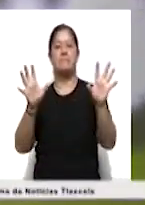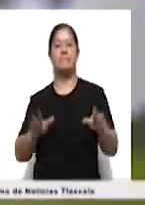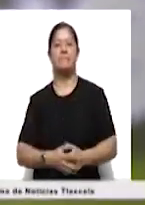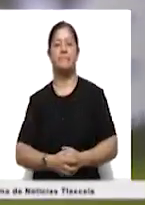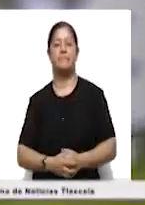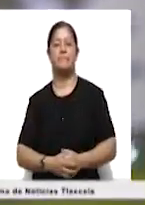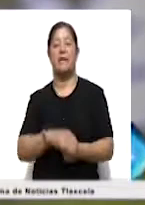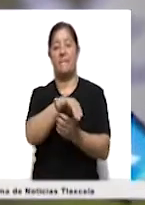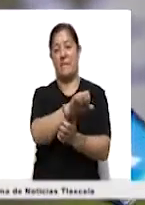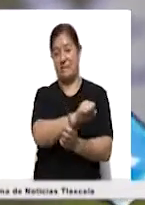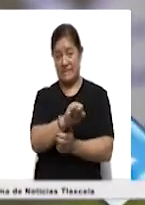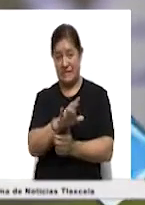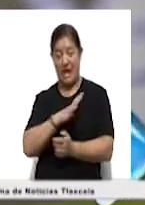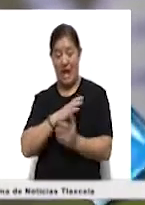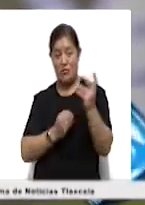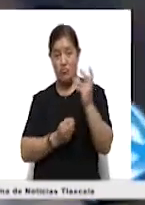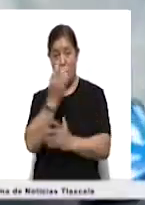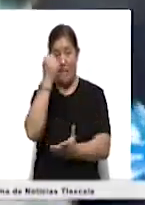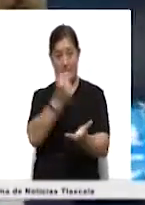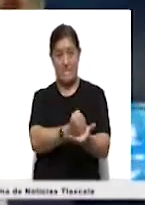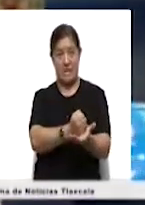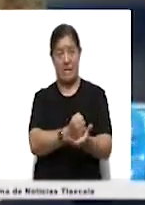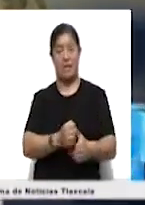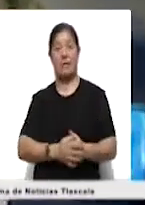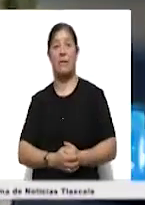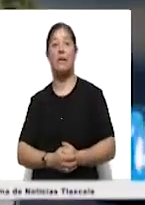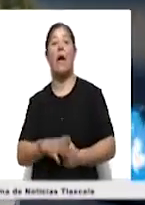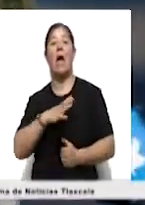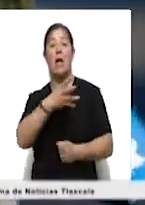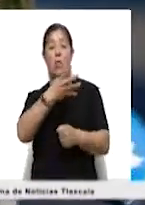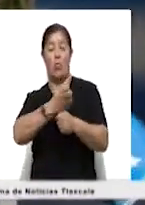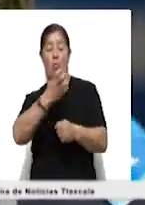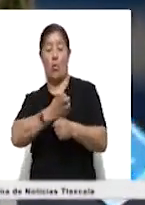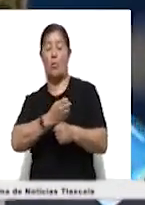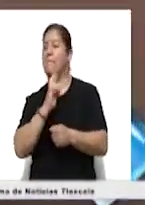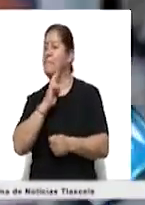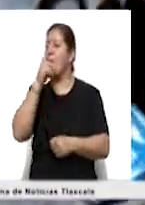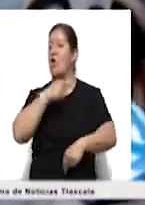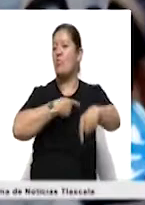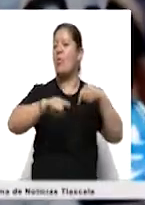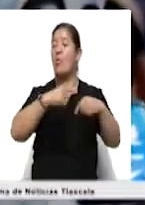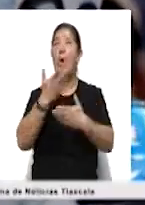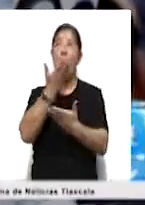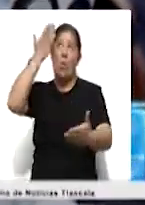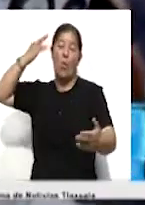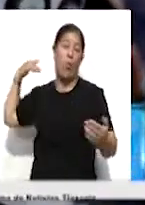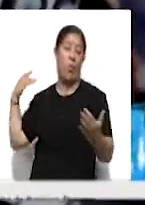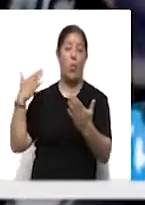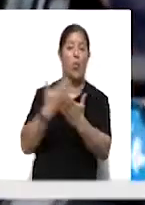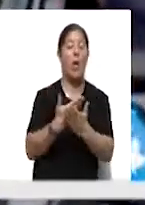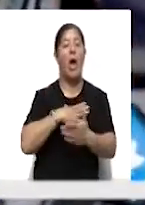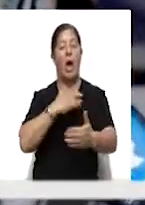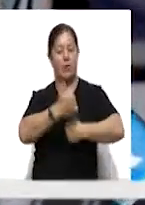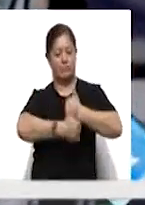Lionel Messi puso una nueva marca en su carrera al ubicarse como el cuarto mejor goleador de todos los tiempos en competiciones oficiales